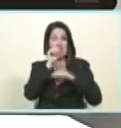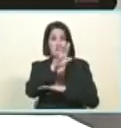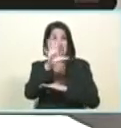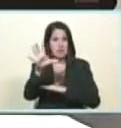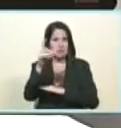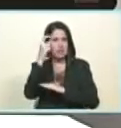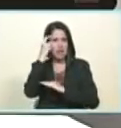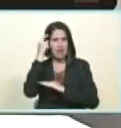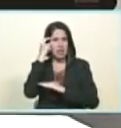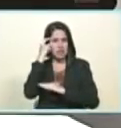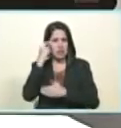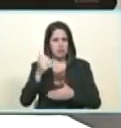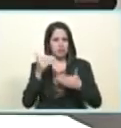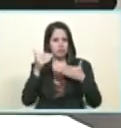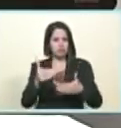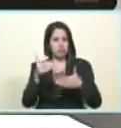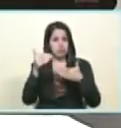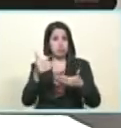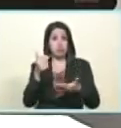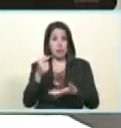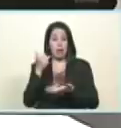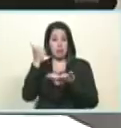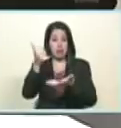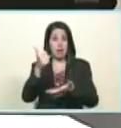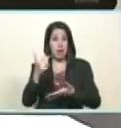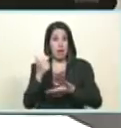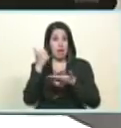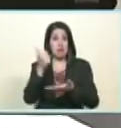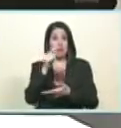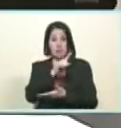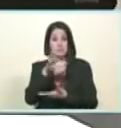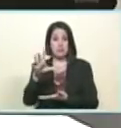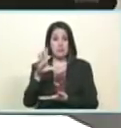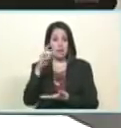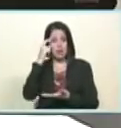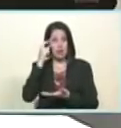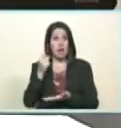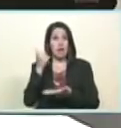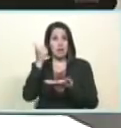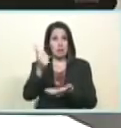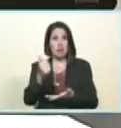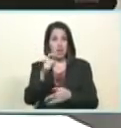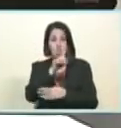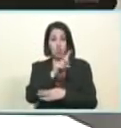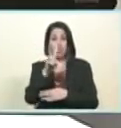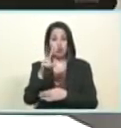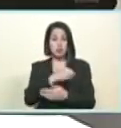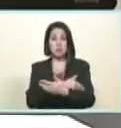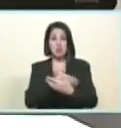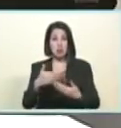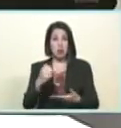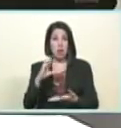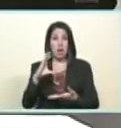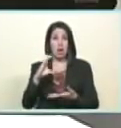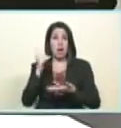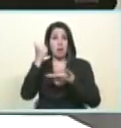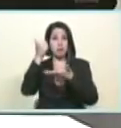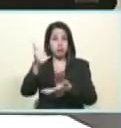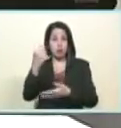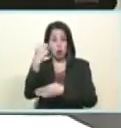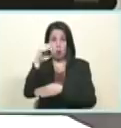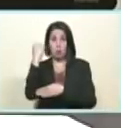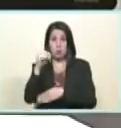decir que vamos a cumplir la meta por primera vez de 12 millones de CLAP en